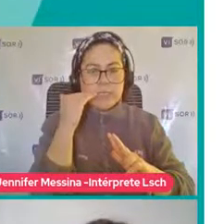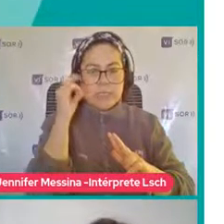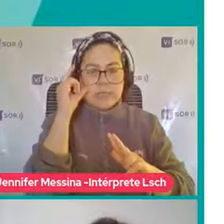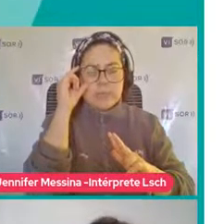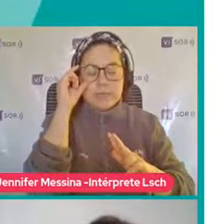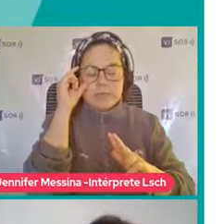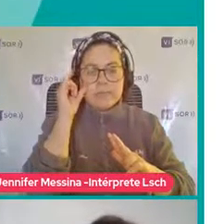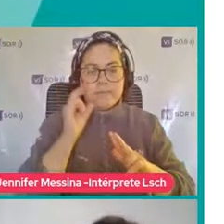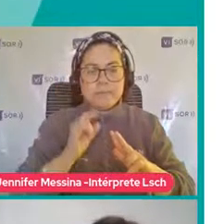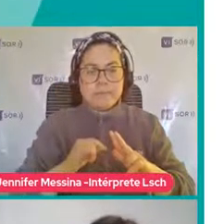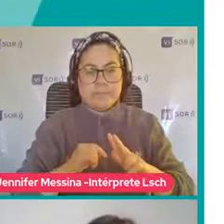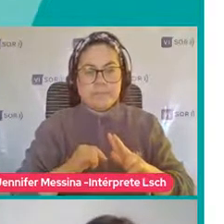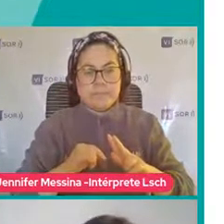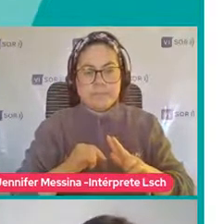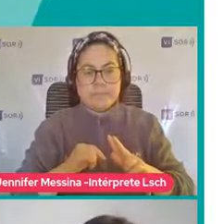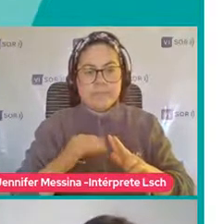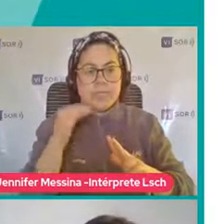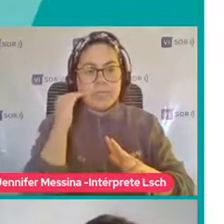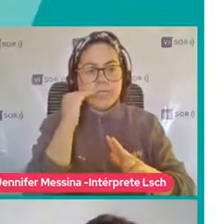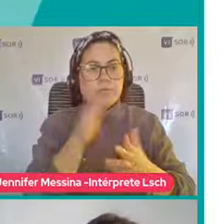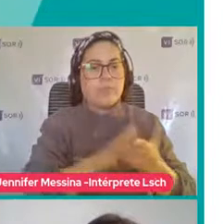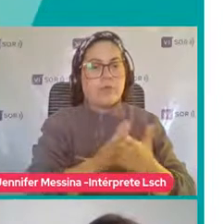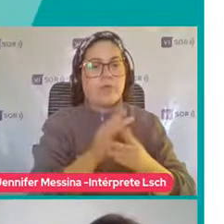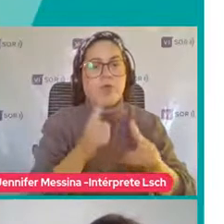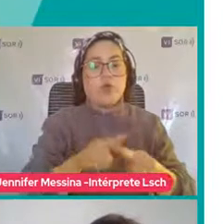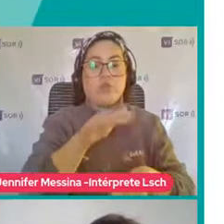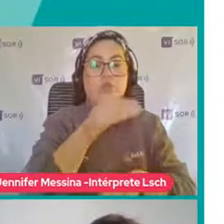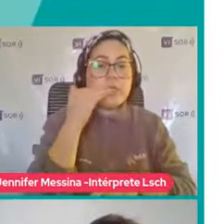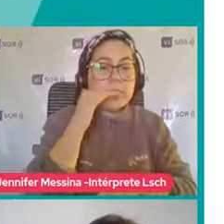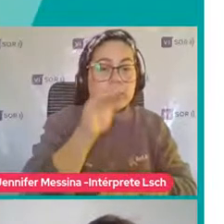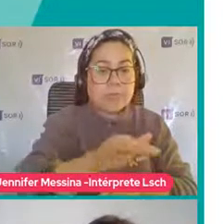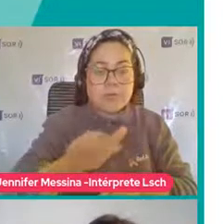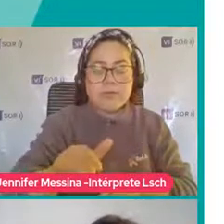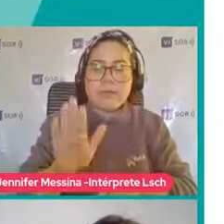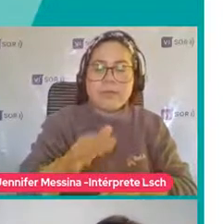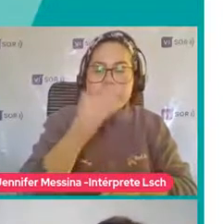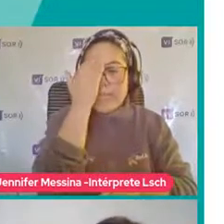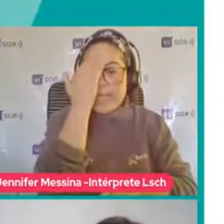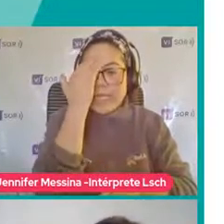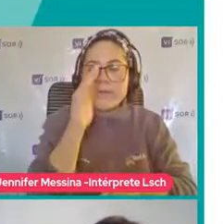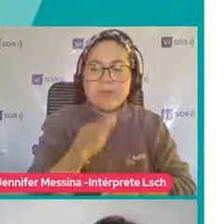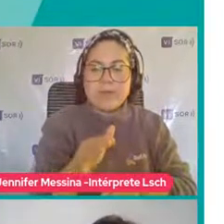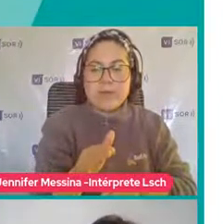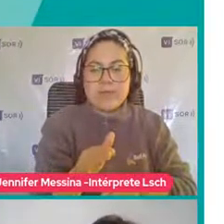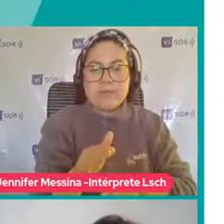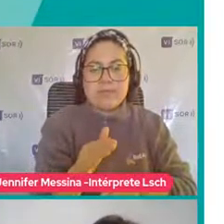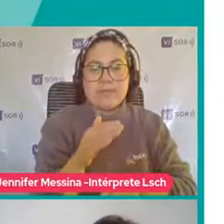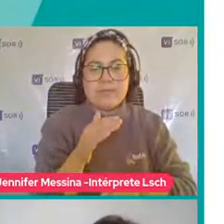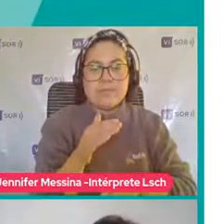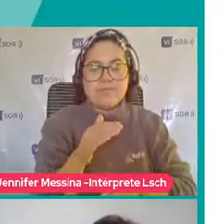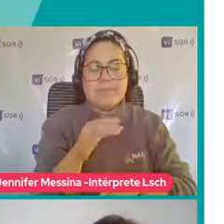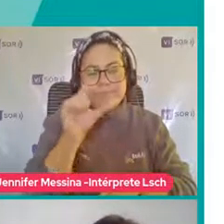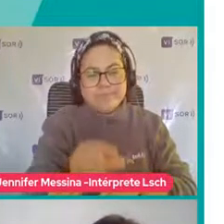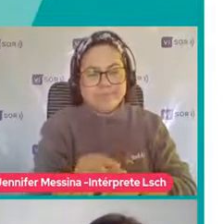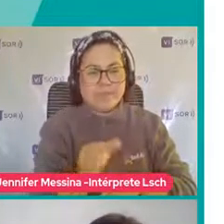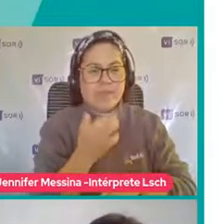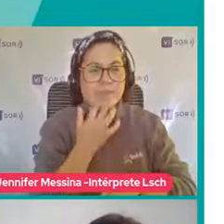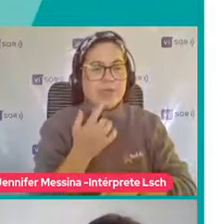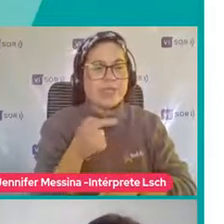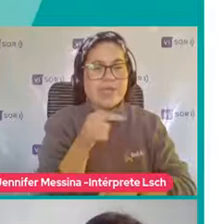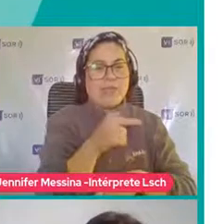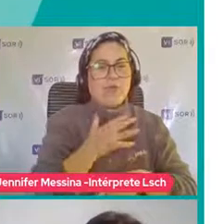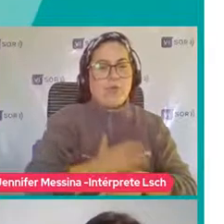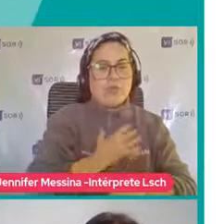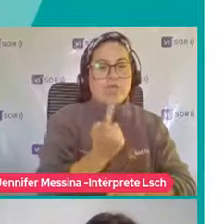niños En general Hay poco interés Por otros niños Como yo les decía Al inicio Les gusta jugar solos Les gusta intentar jugar Con sus